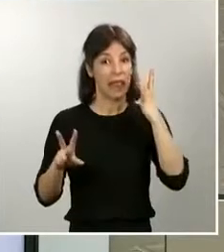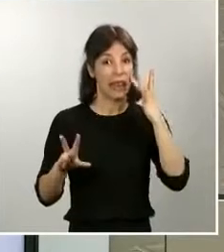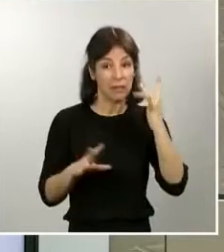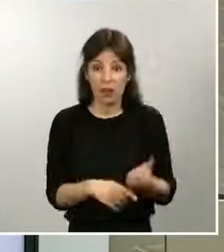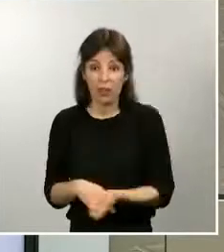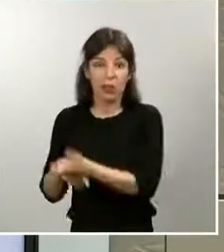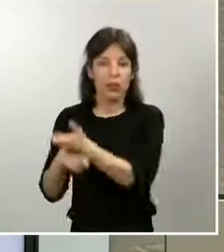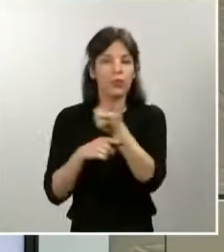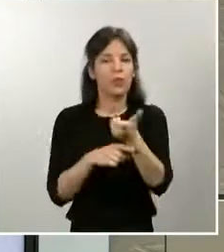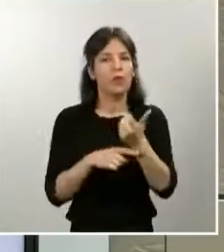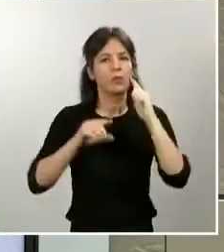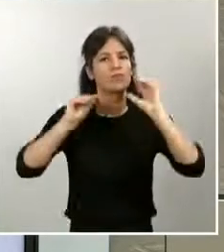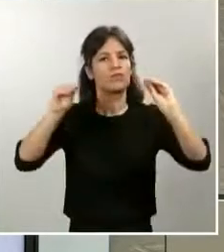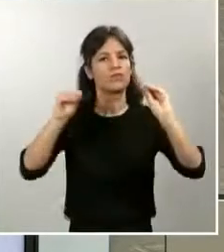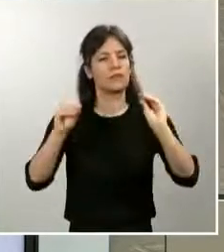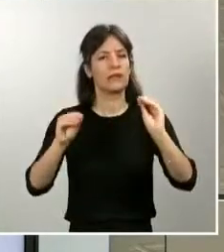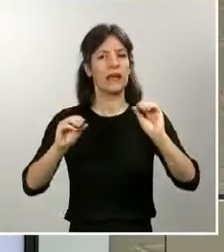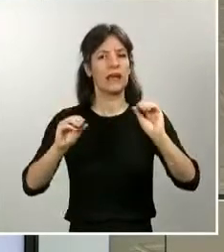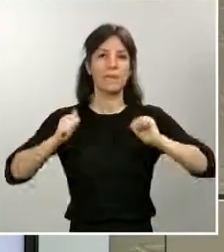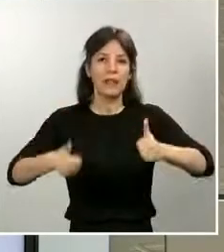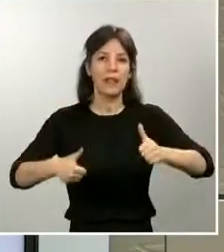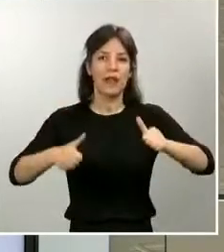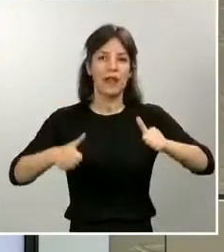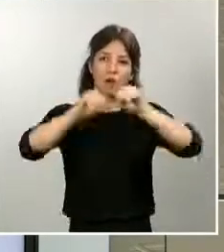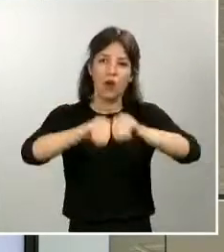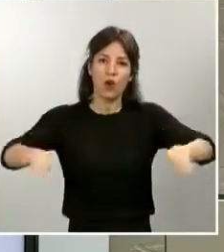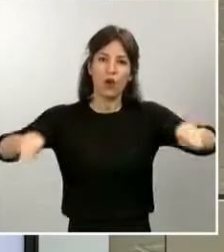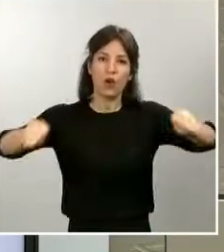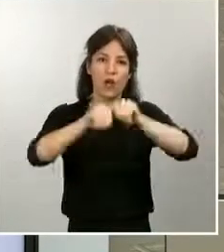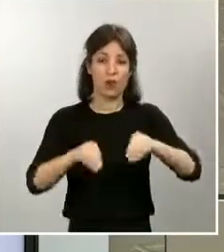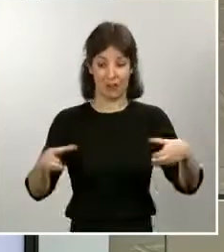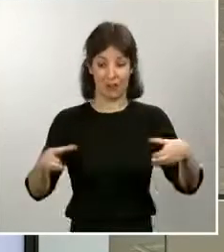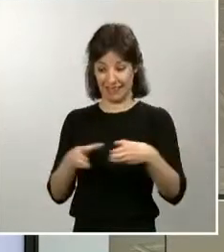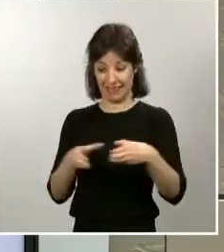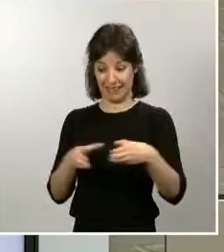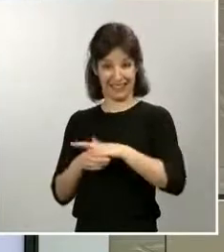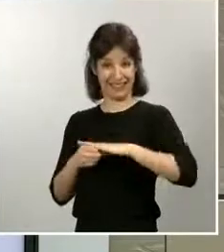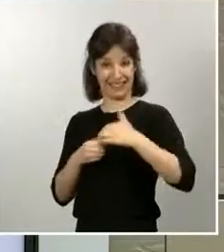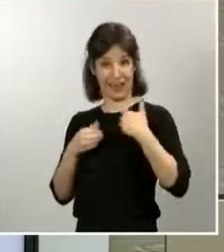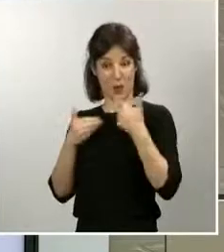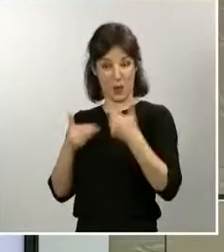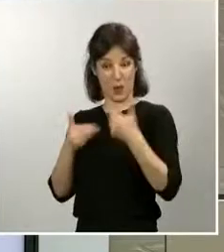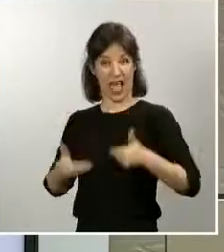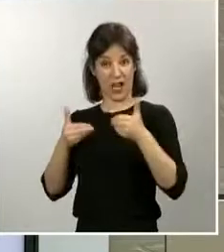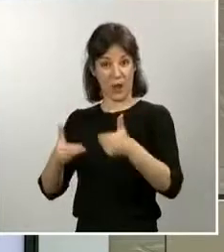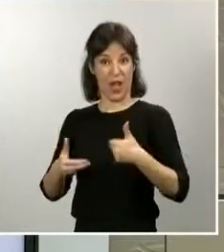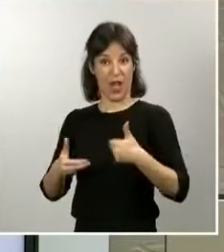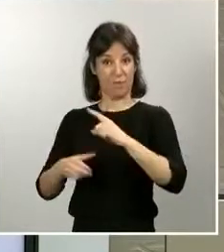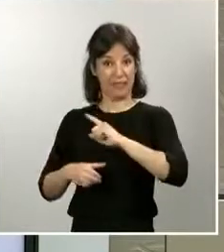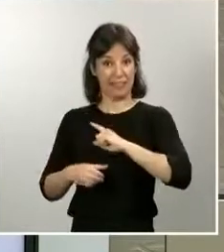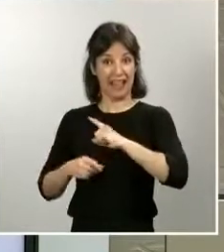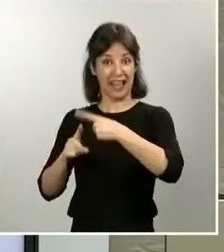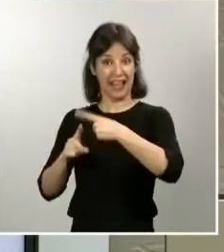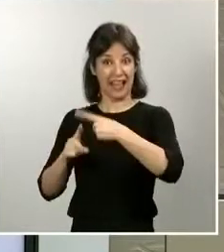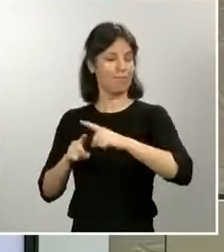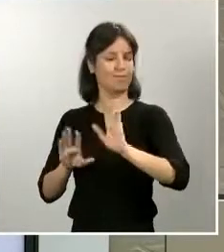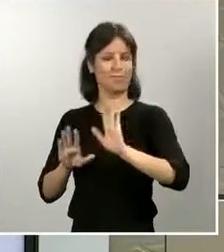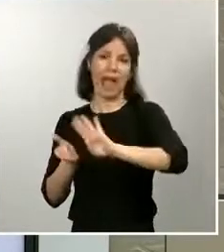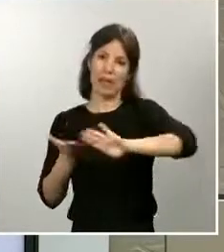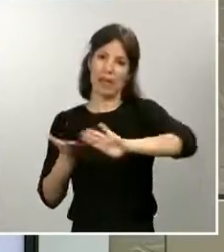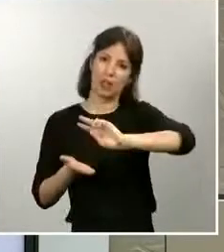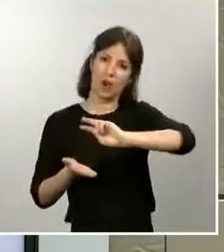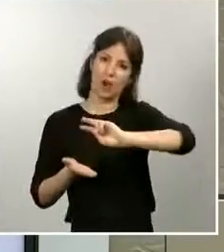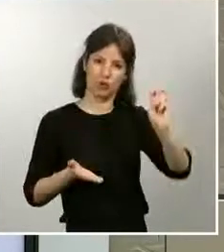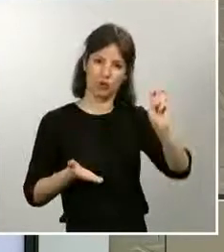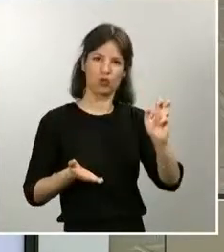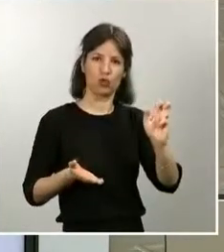dar formación a otros colectivos que no son parte de las fuerzas y cuerpos de seguridad del Estado ni de las fuerzas